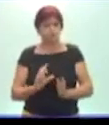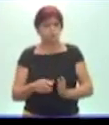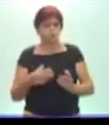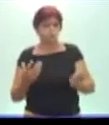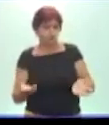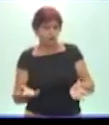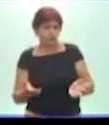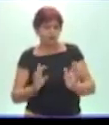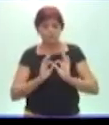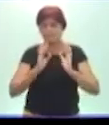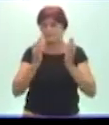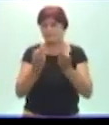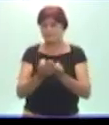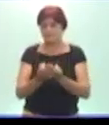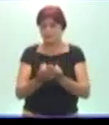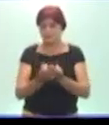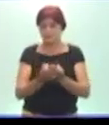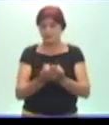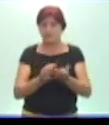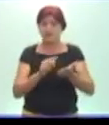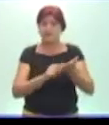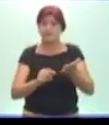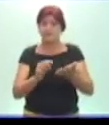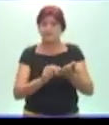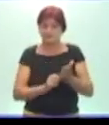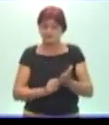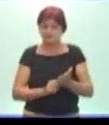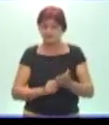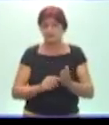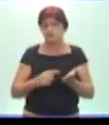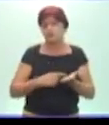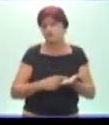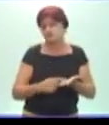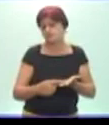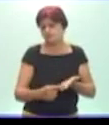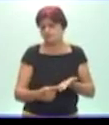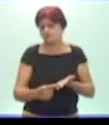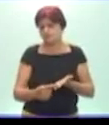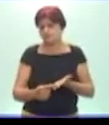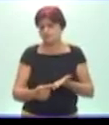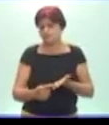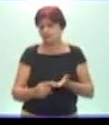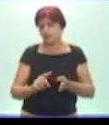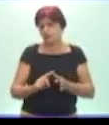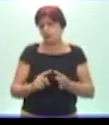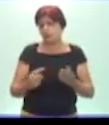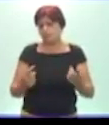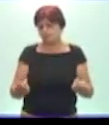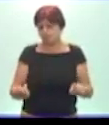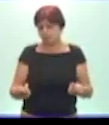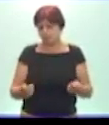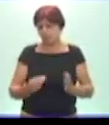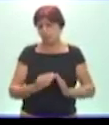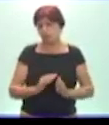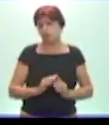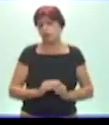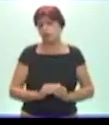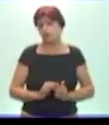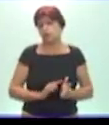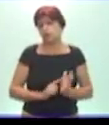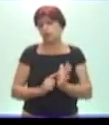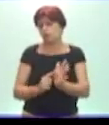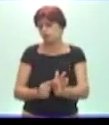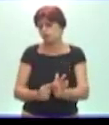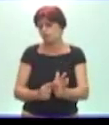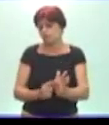a esta familia es la planificación de la semana. ¿Por qué le traigo como sugerencia la planificación de la